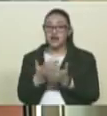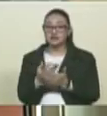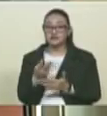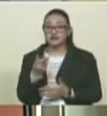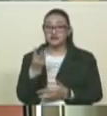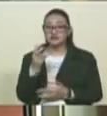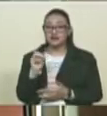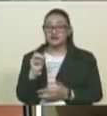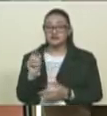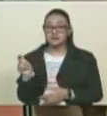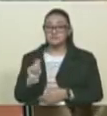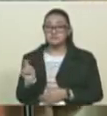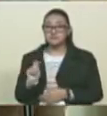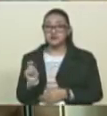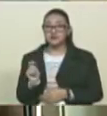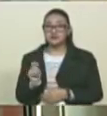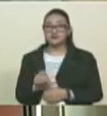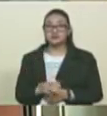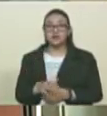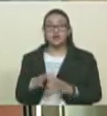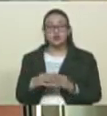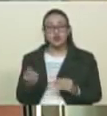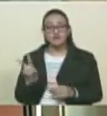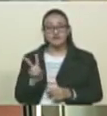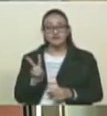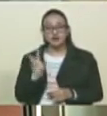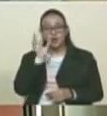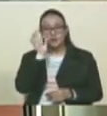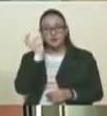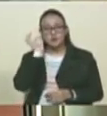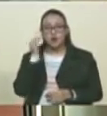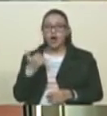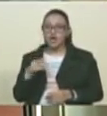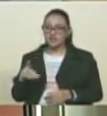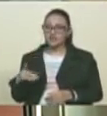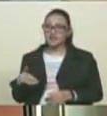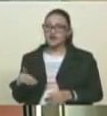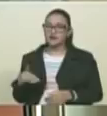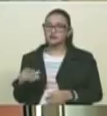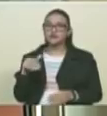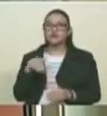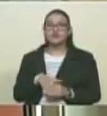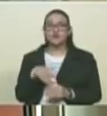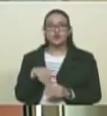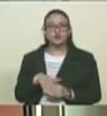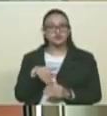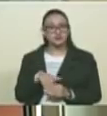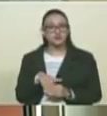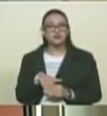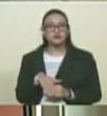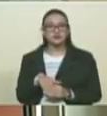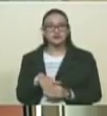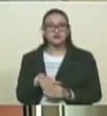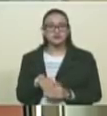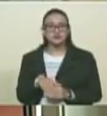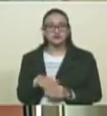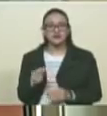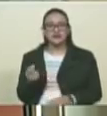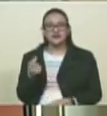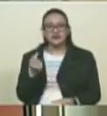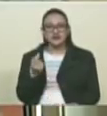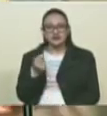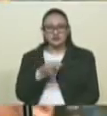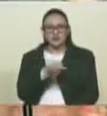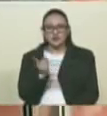meses. Las venezolanas y los venezolanos tenemos derecho a votar. Jamás, a ningún factor